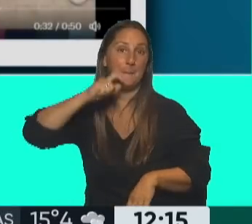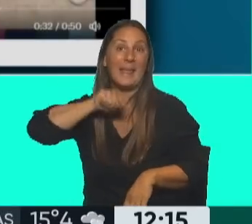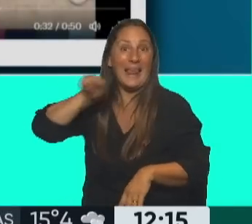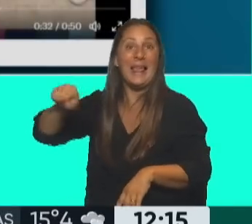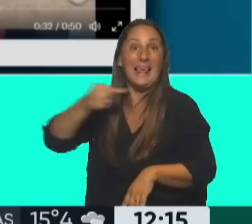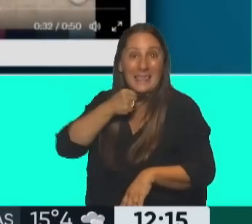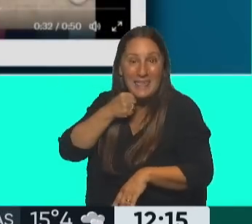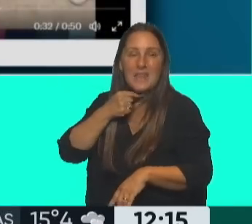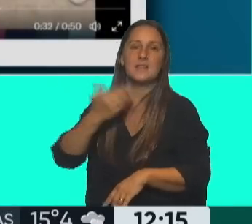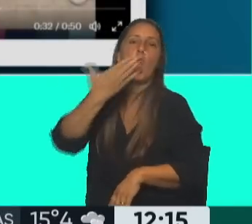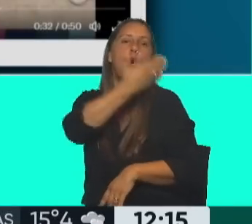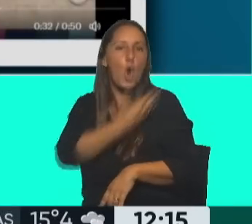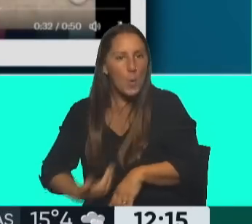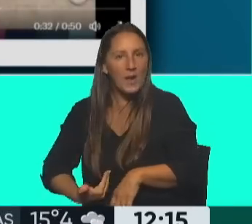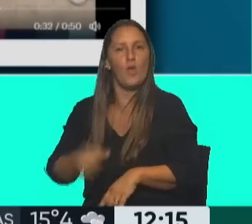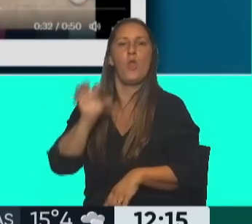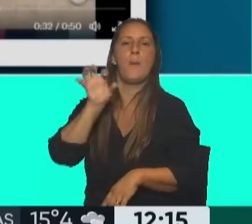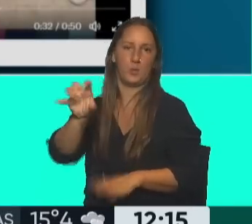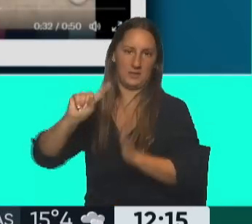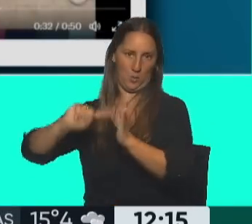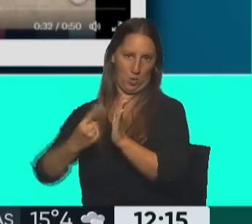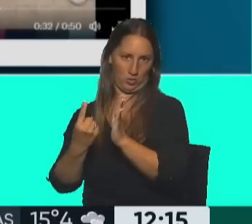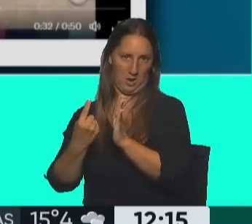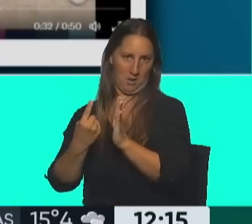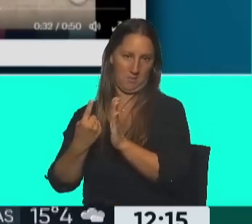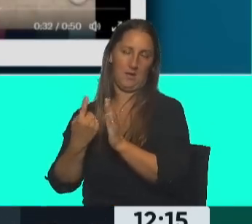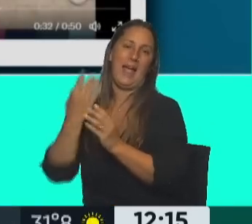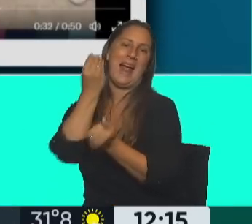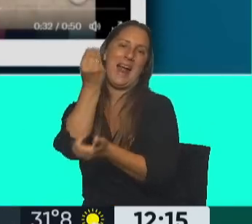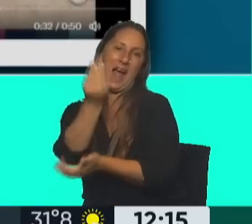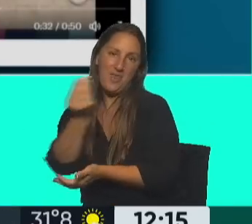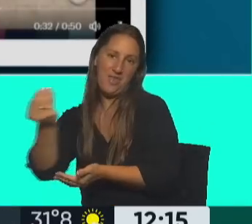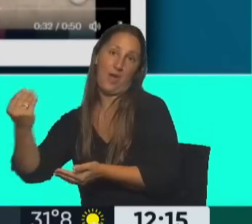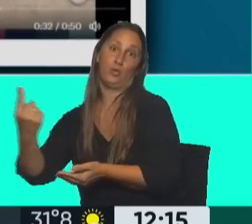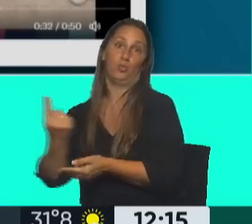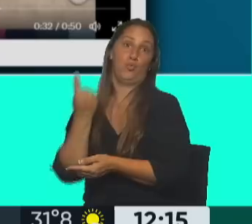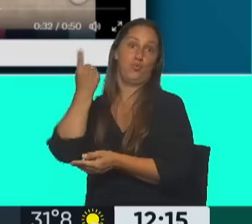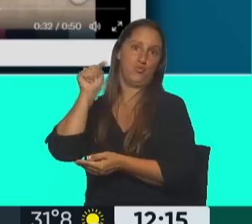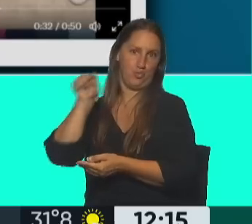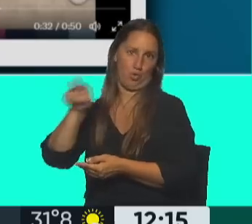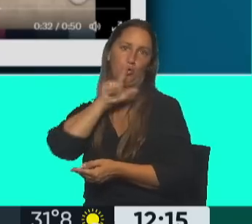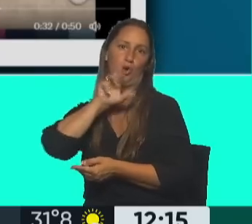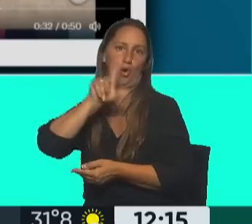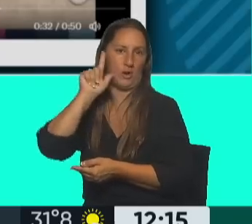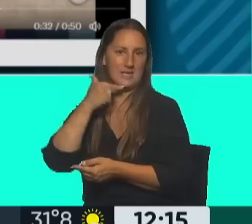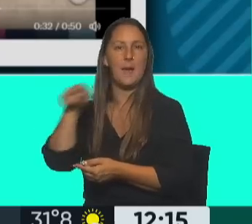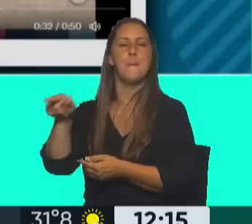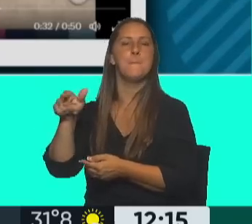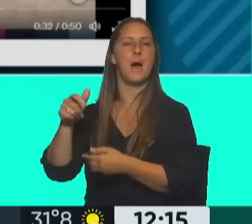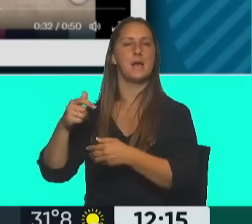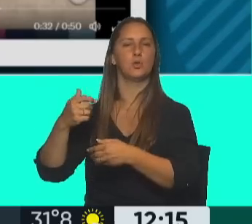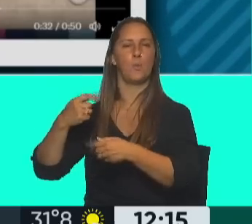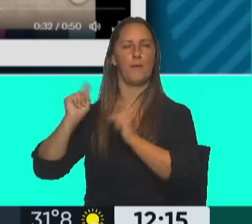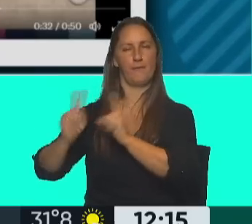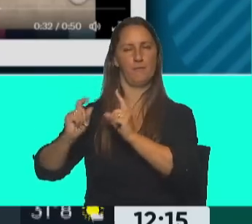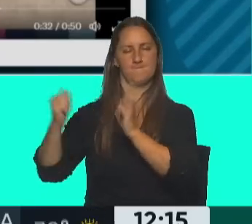a la gobernación de la provincia de Buenos Aires. Exactamente, uno de los tantos candidatos en la provincia de Buenos Aires. Y además si se quiere el más duro, por